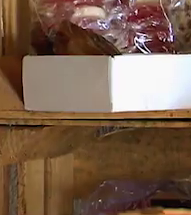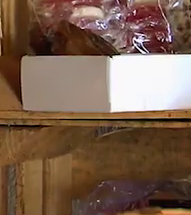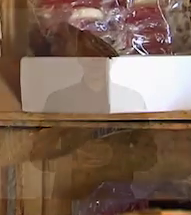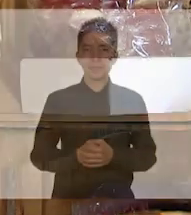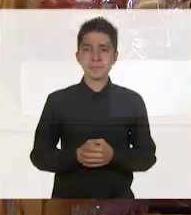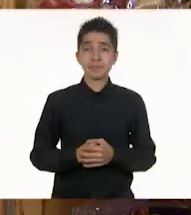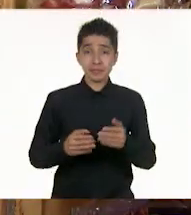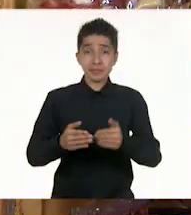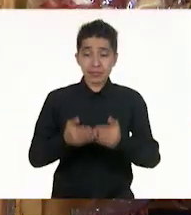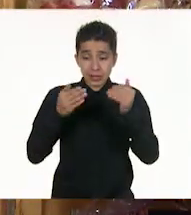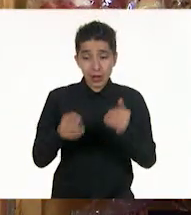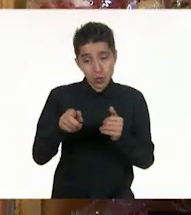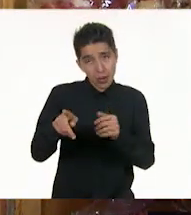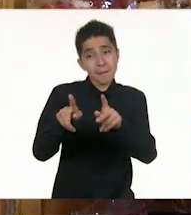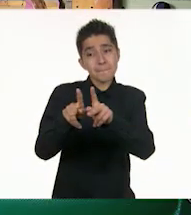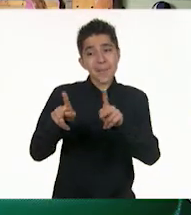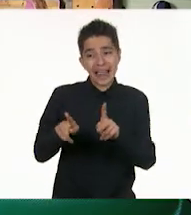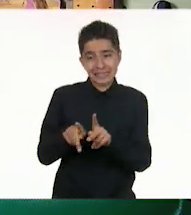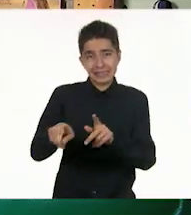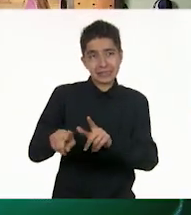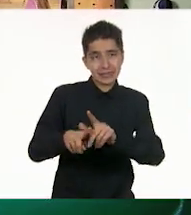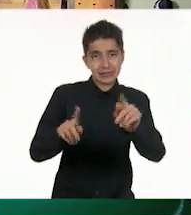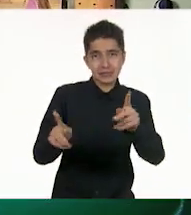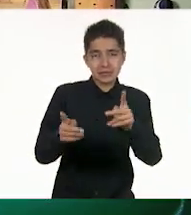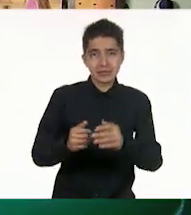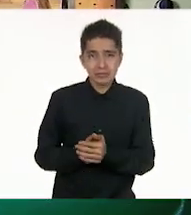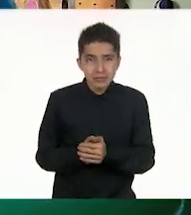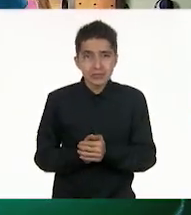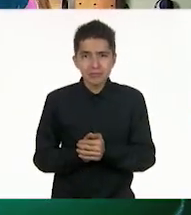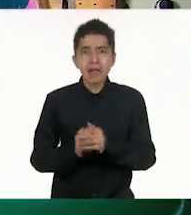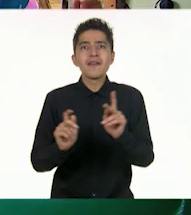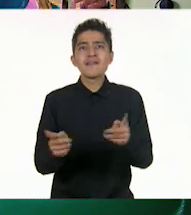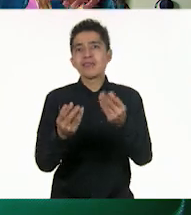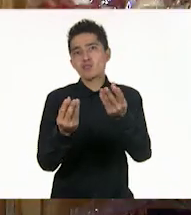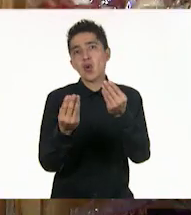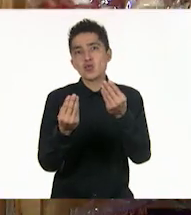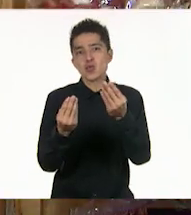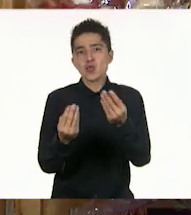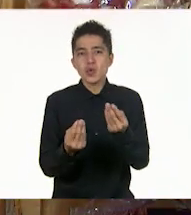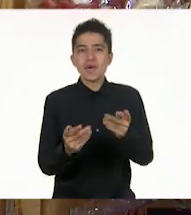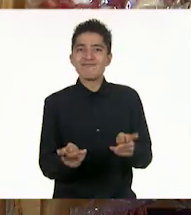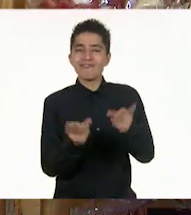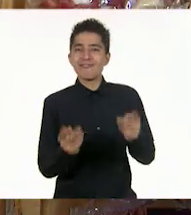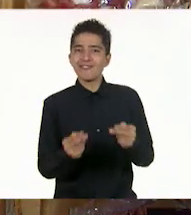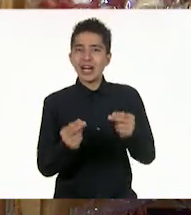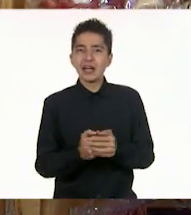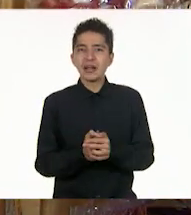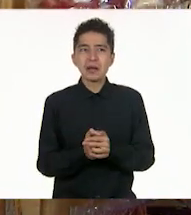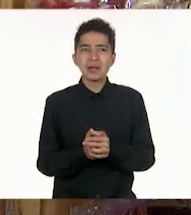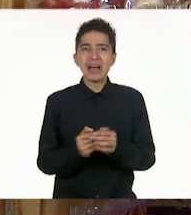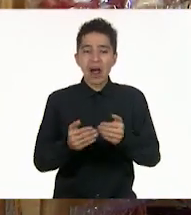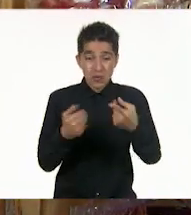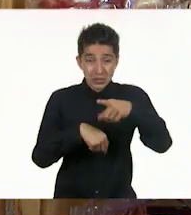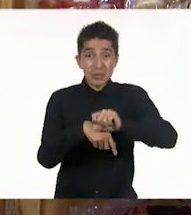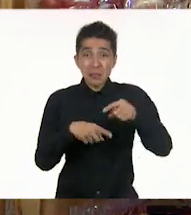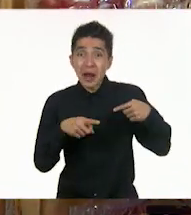Ahora te vas a la plaza de Avenida Héroes. Ahí se vende mucho. Esta semana casi nos ha ayudado para el gasto.